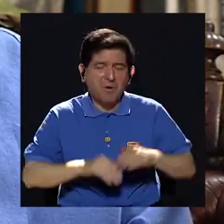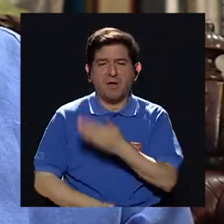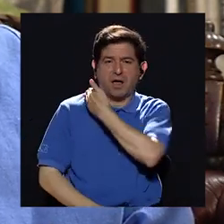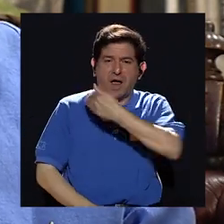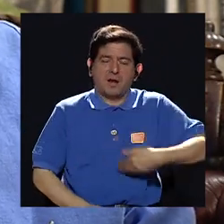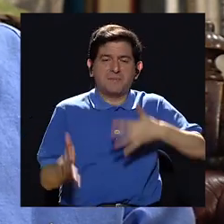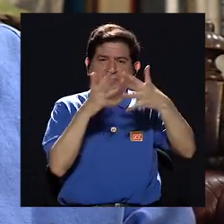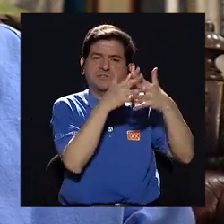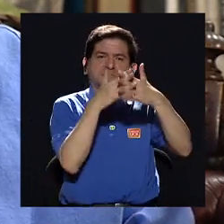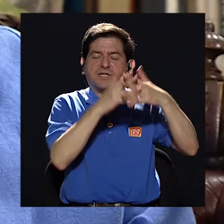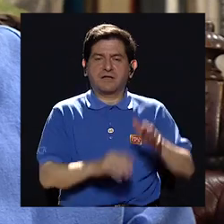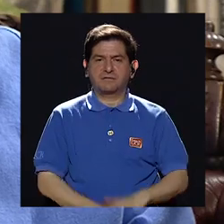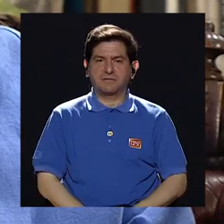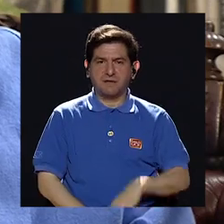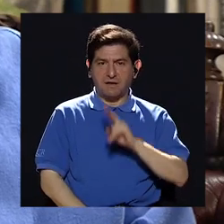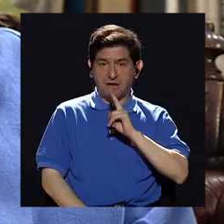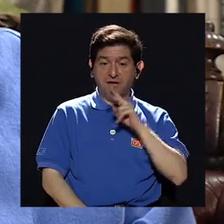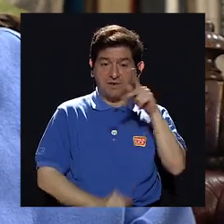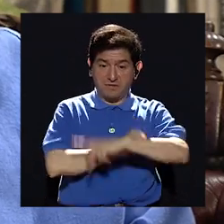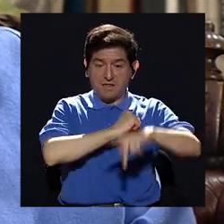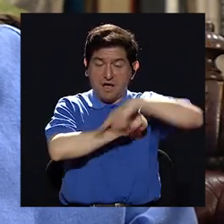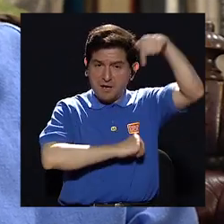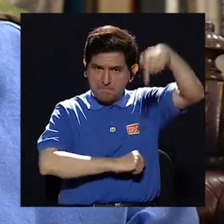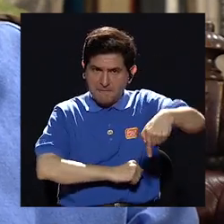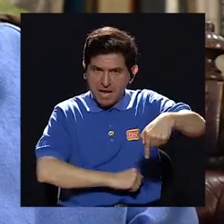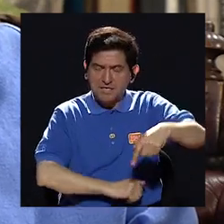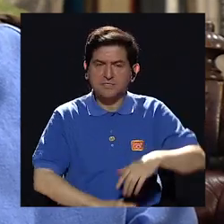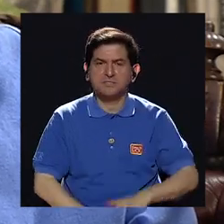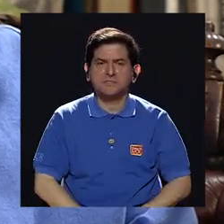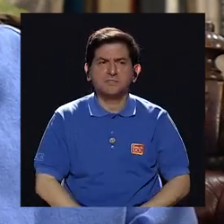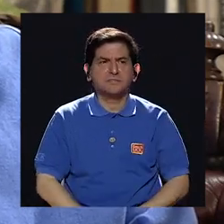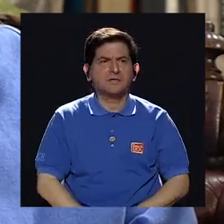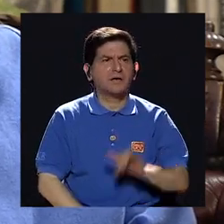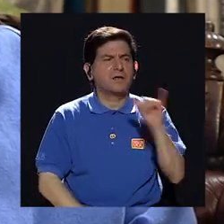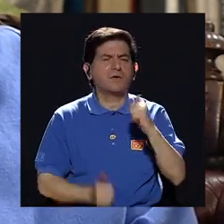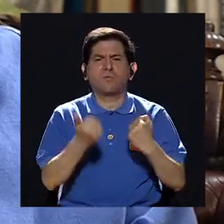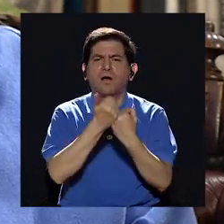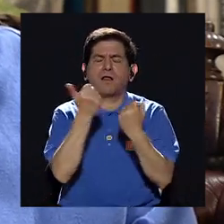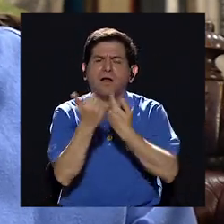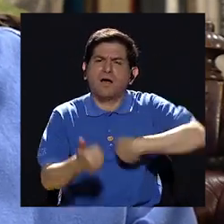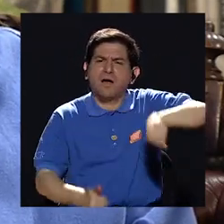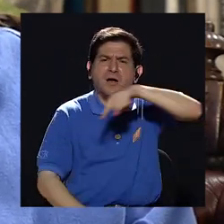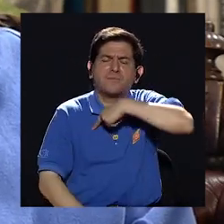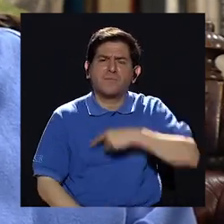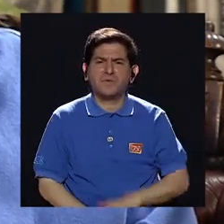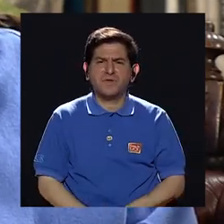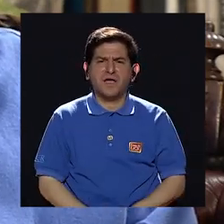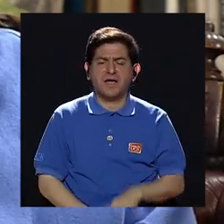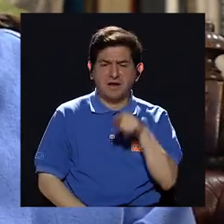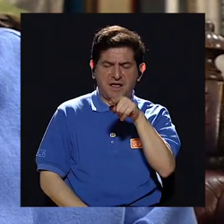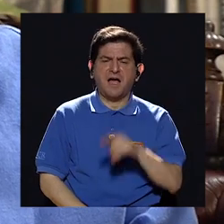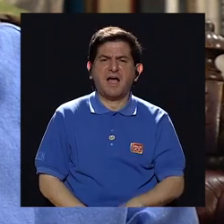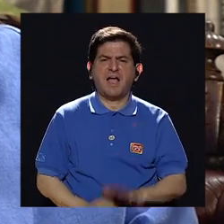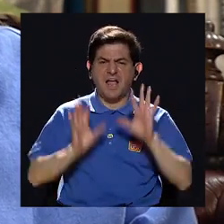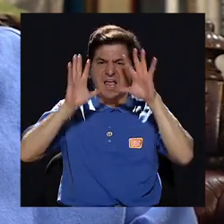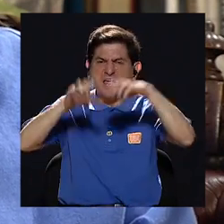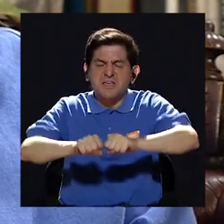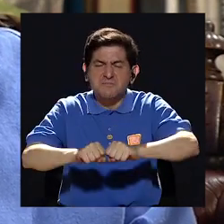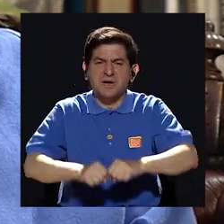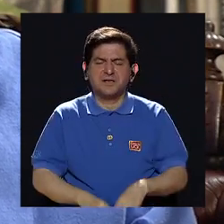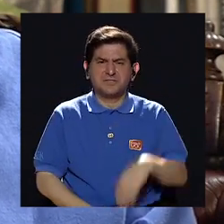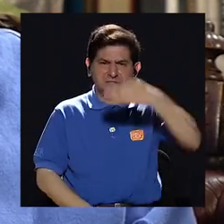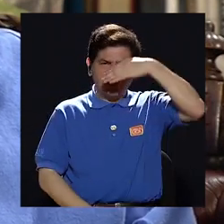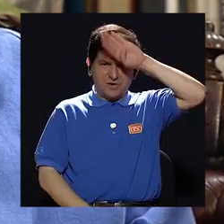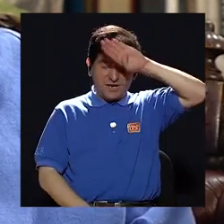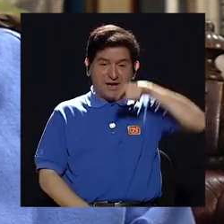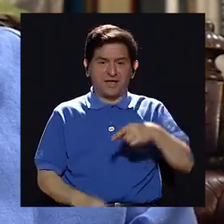Reagan. Porque la verdad es que este país es como cuando apoyamos nosotros la invasión a Irak. Es decir,